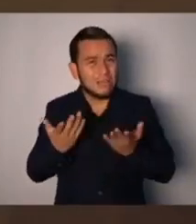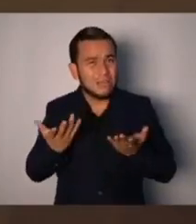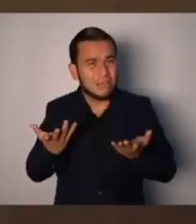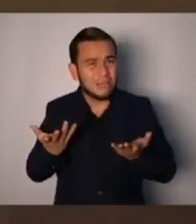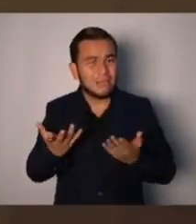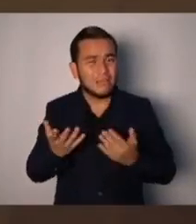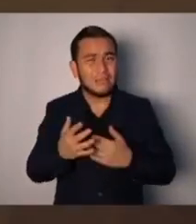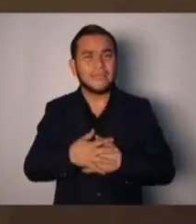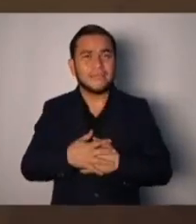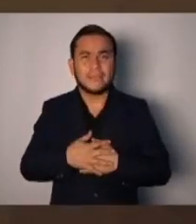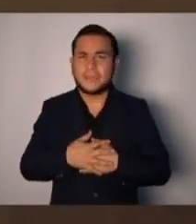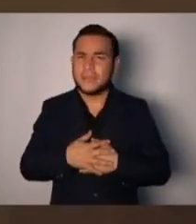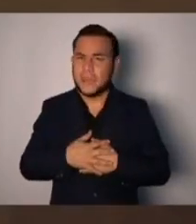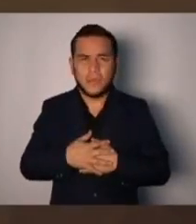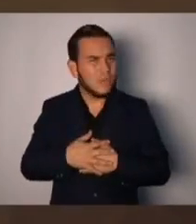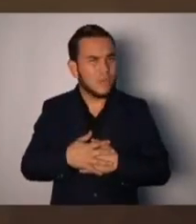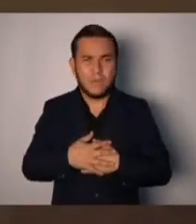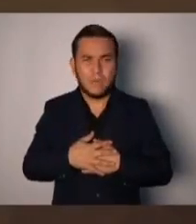No, no es normal.